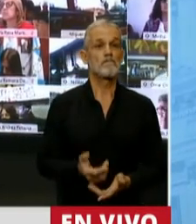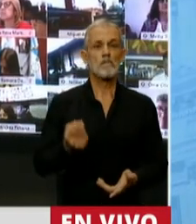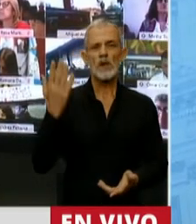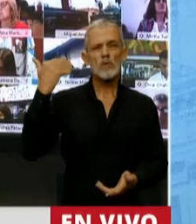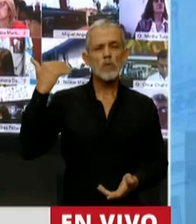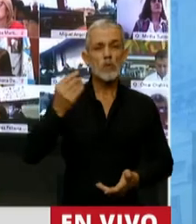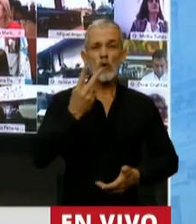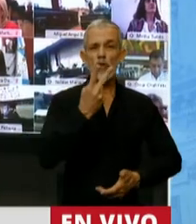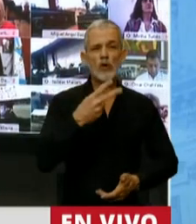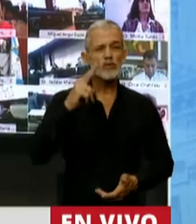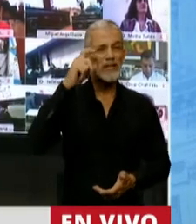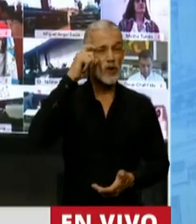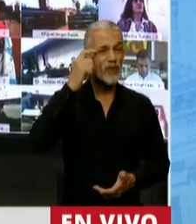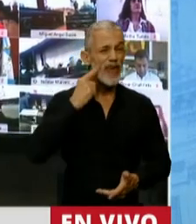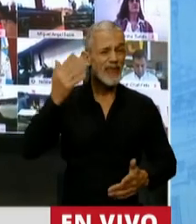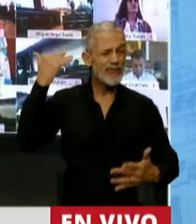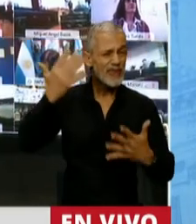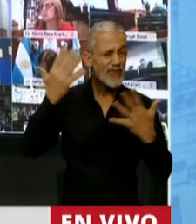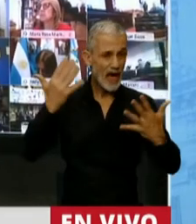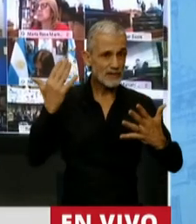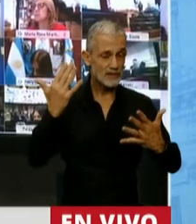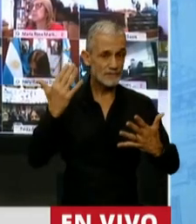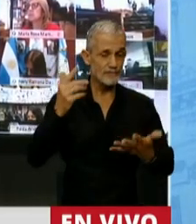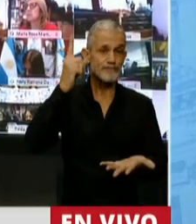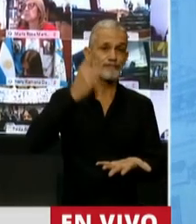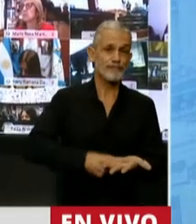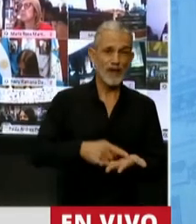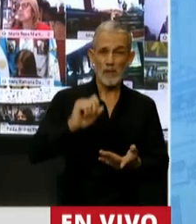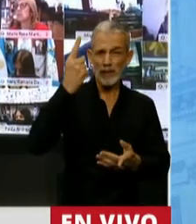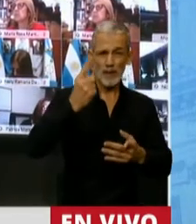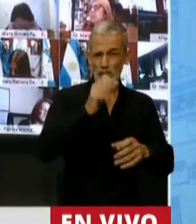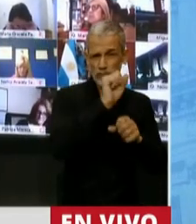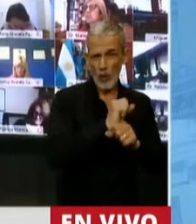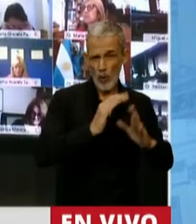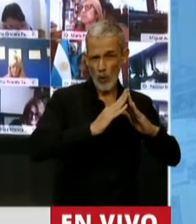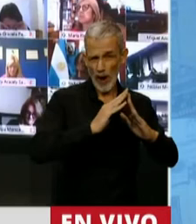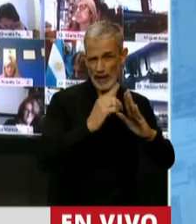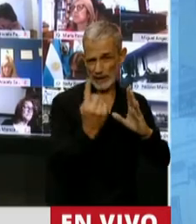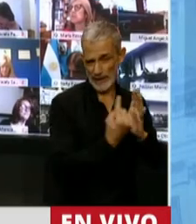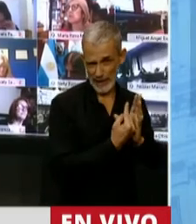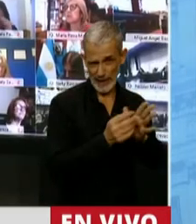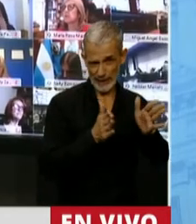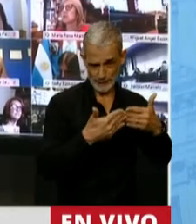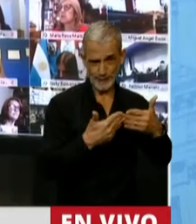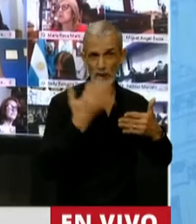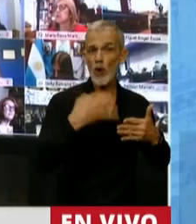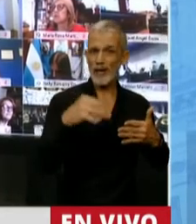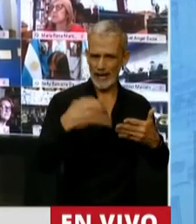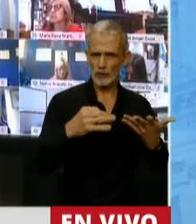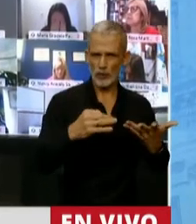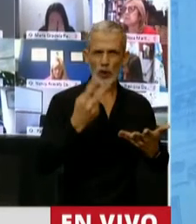hace más de 210 días que se decretó el primer aislamiento obligatorio.